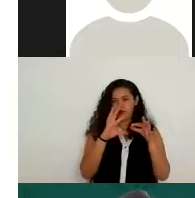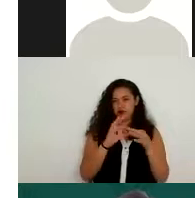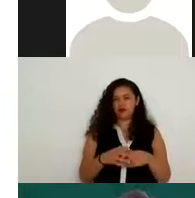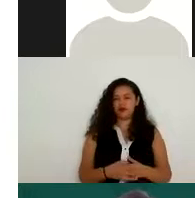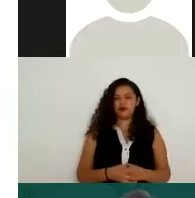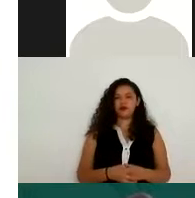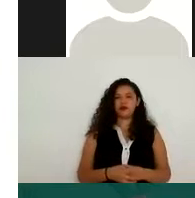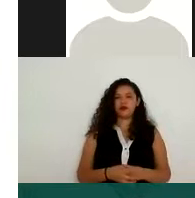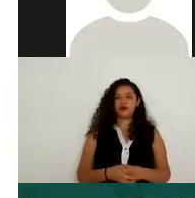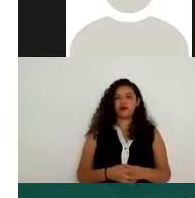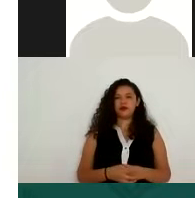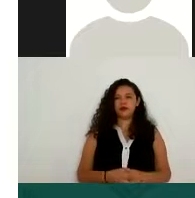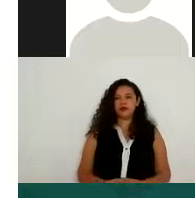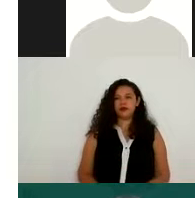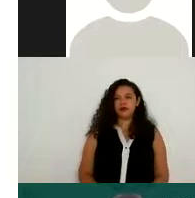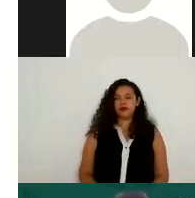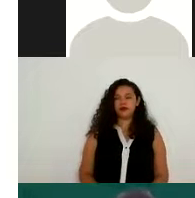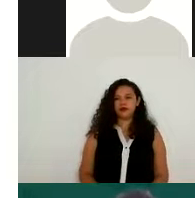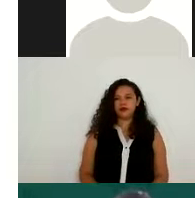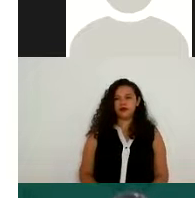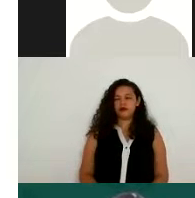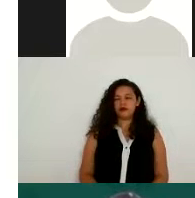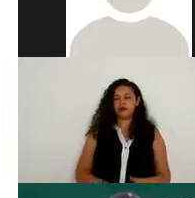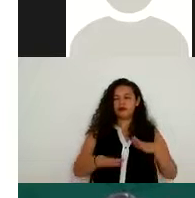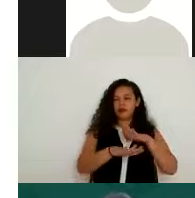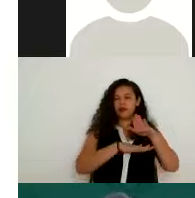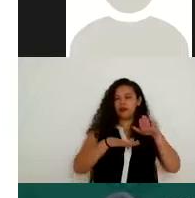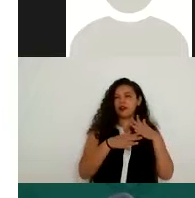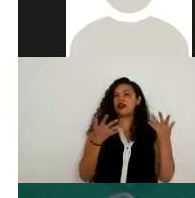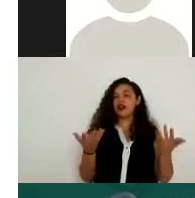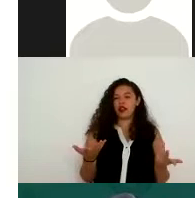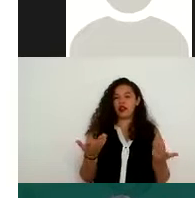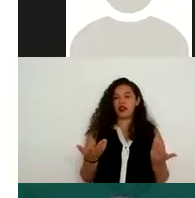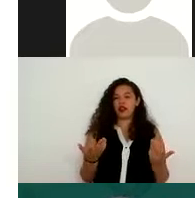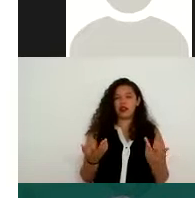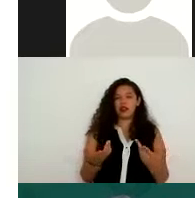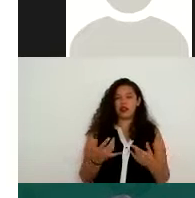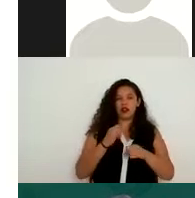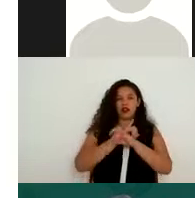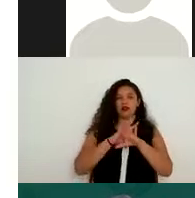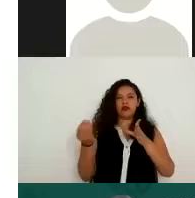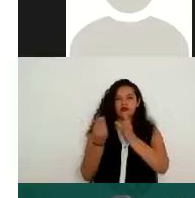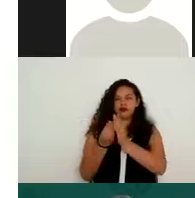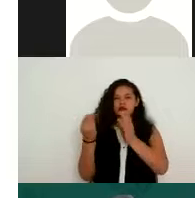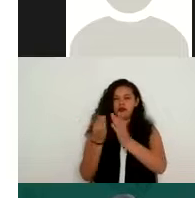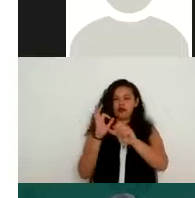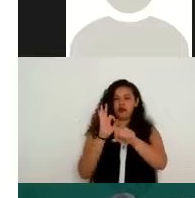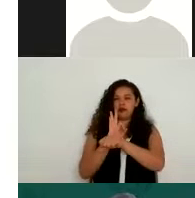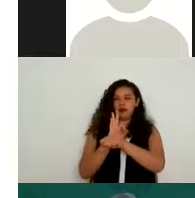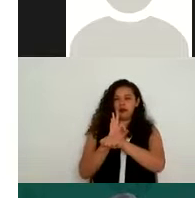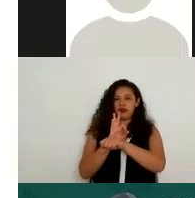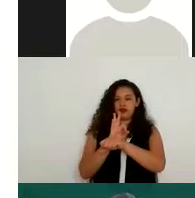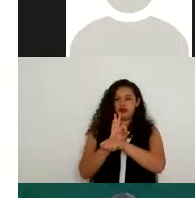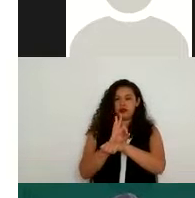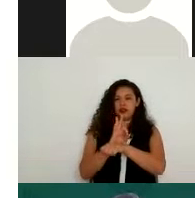Por lo que hace al fundamento, bueno, pues tenemos la protección de los datos personales desde la